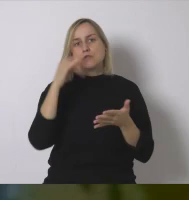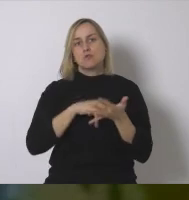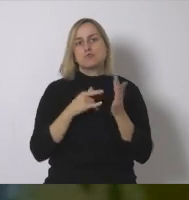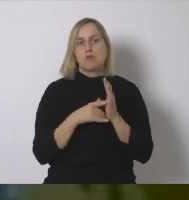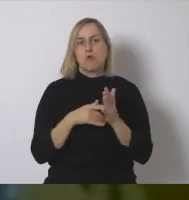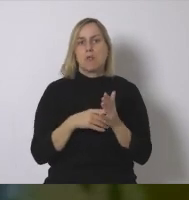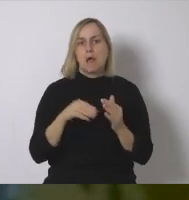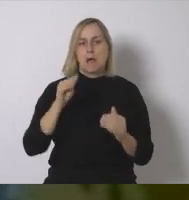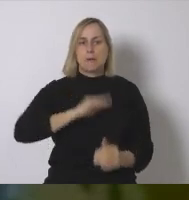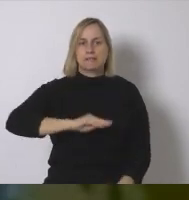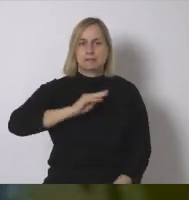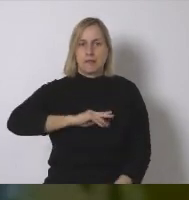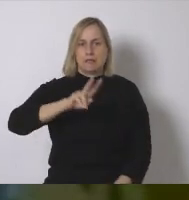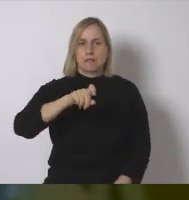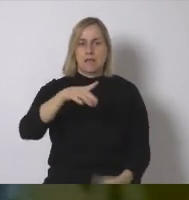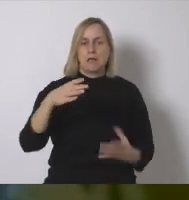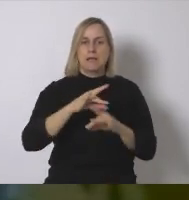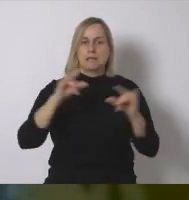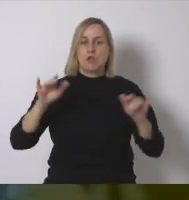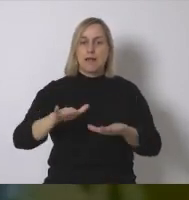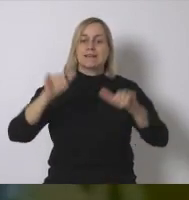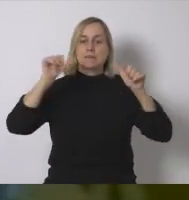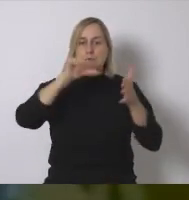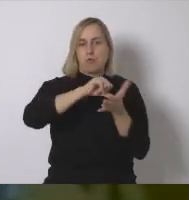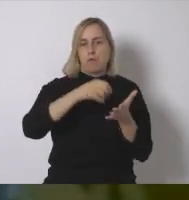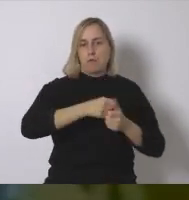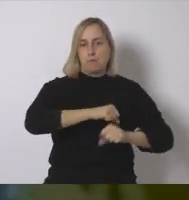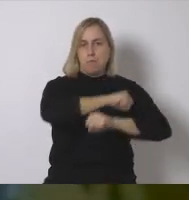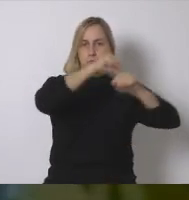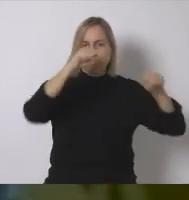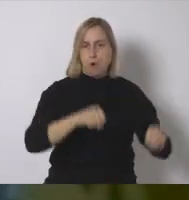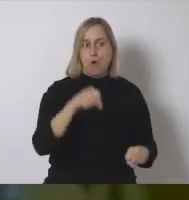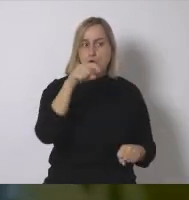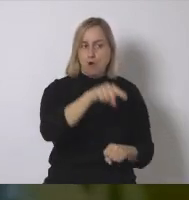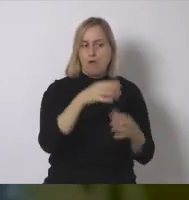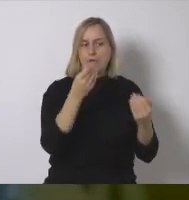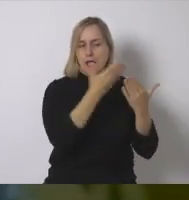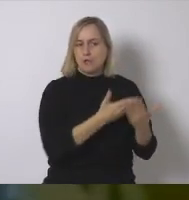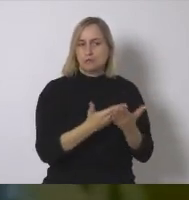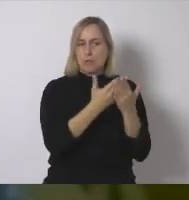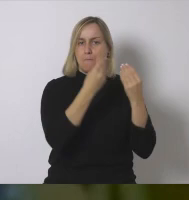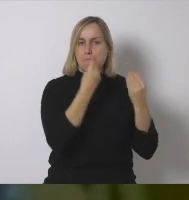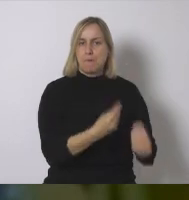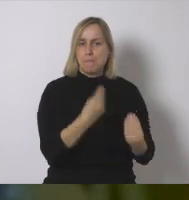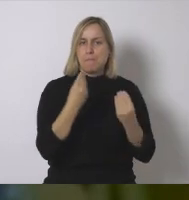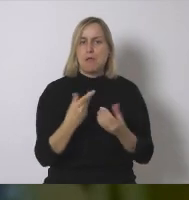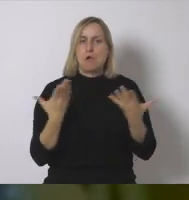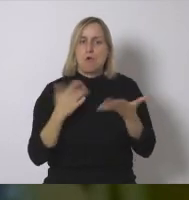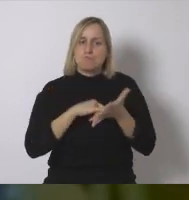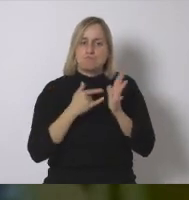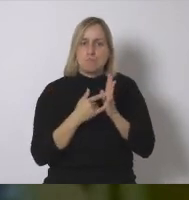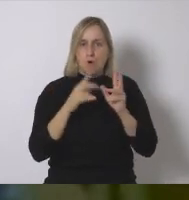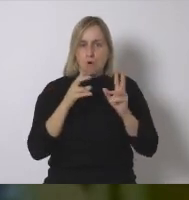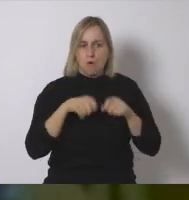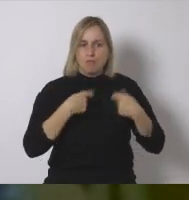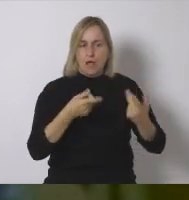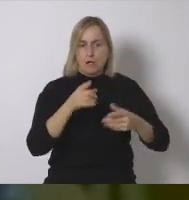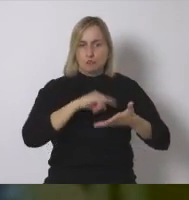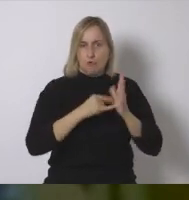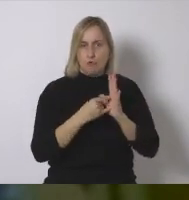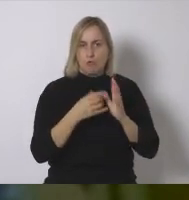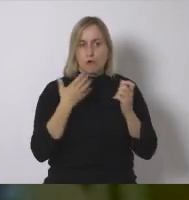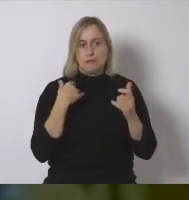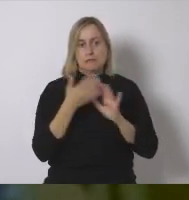y por lo tanto soluciona bastante el problema de todo el territorio menos el de las grandes ciudades